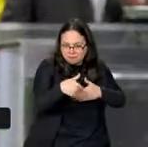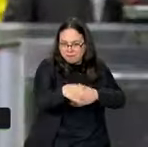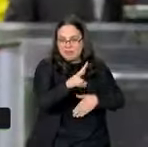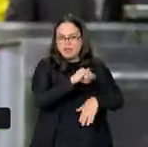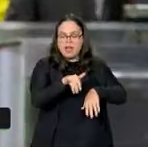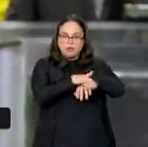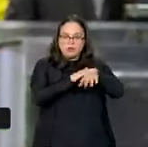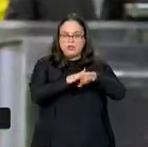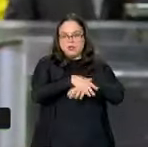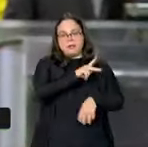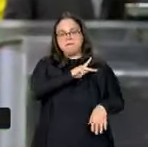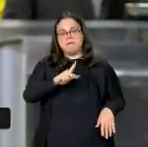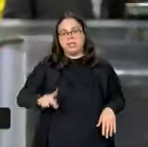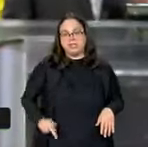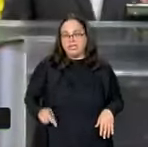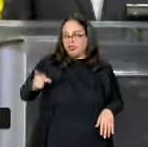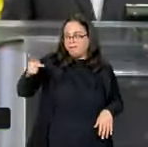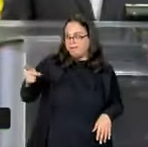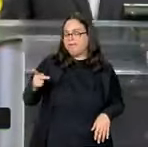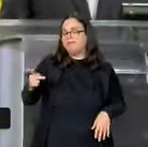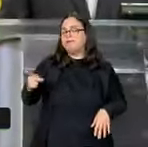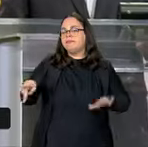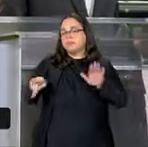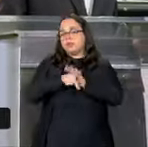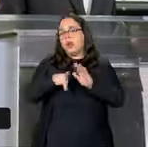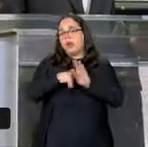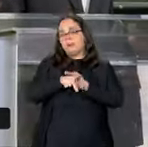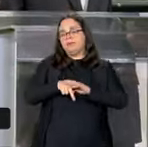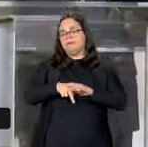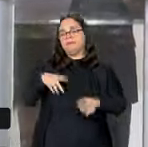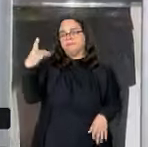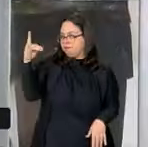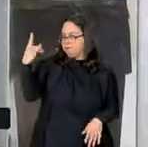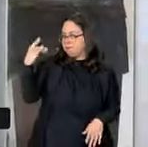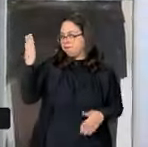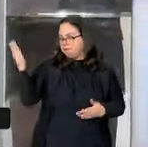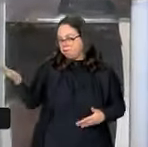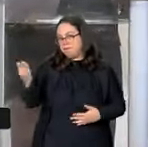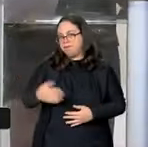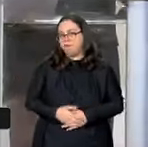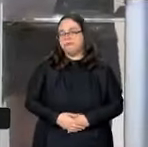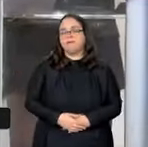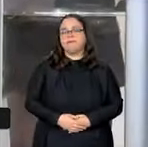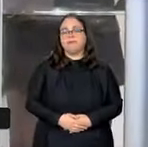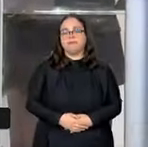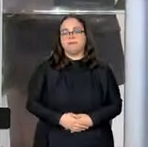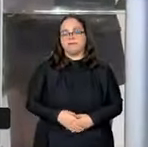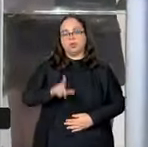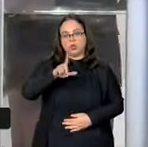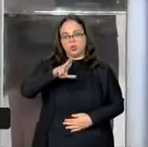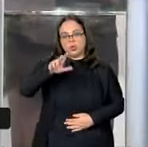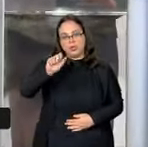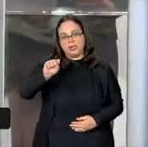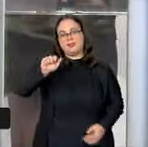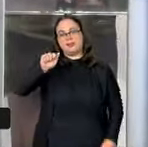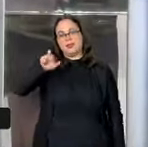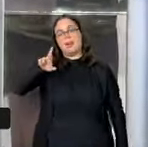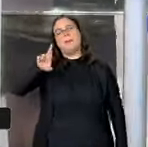va a hablar nuestro presidente constitucional del Estado Plurinacional de Bolivia, Luis Alberto Arce Catacora.